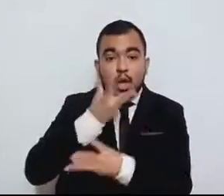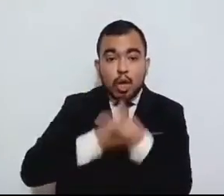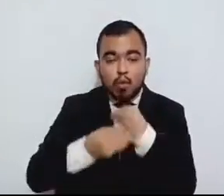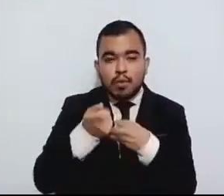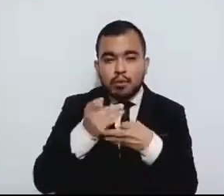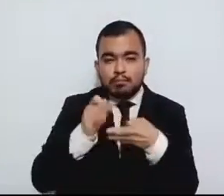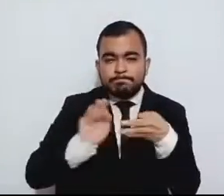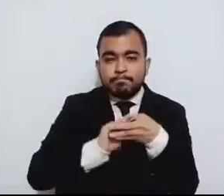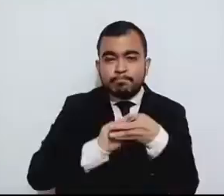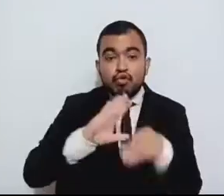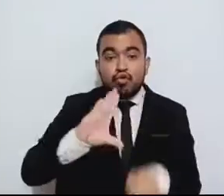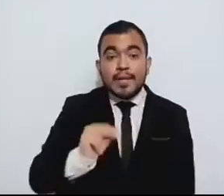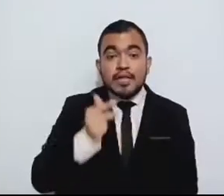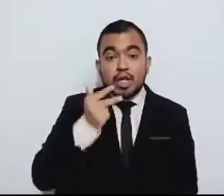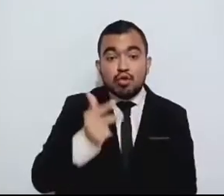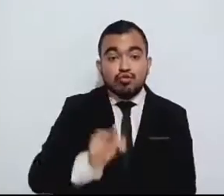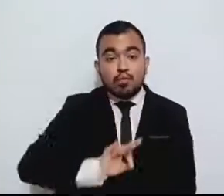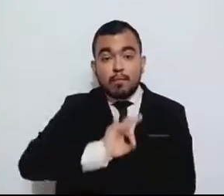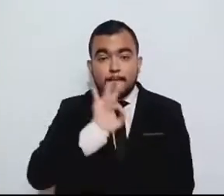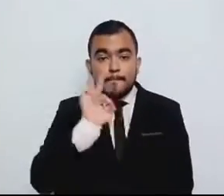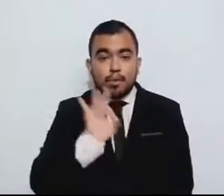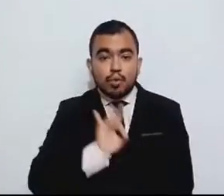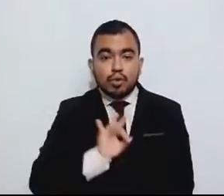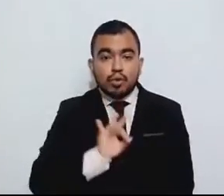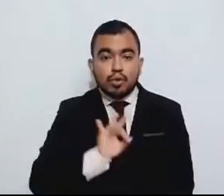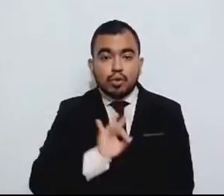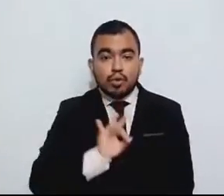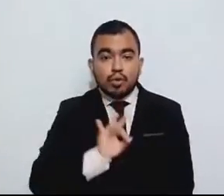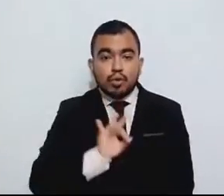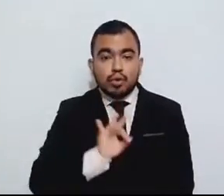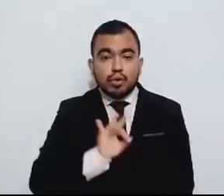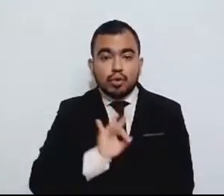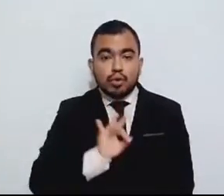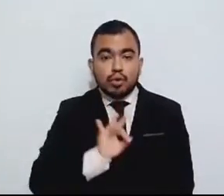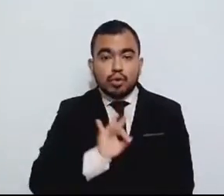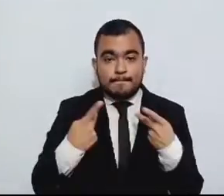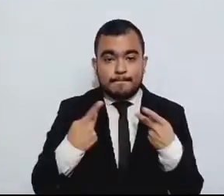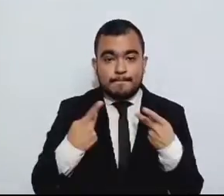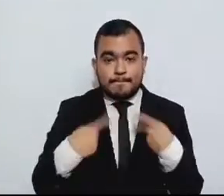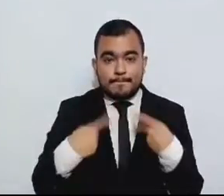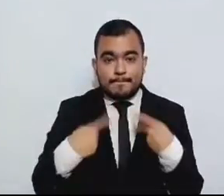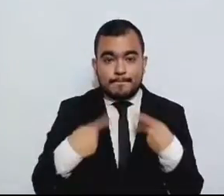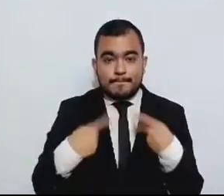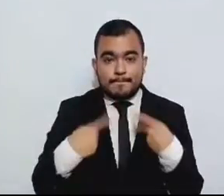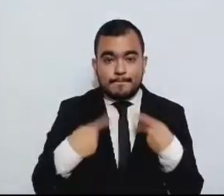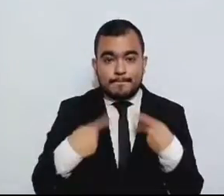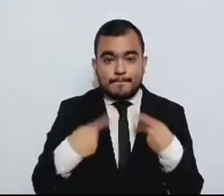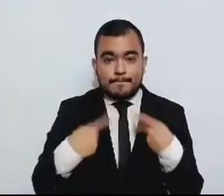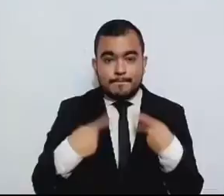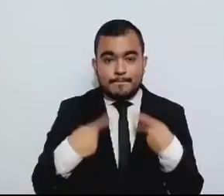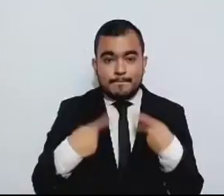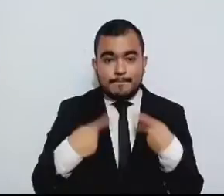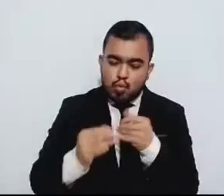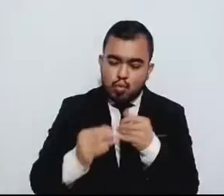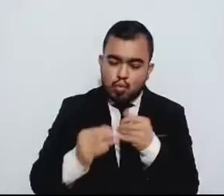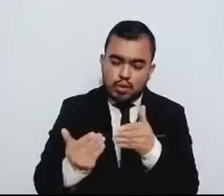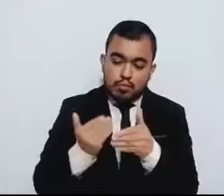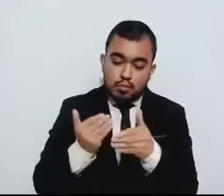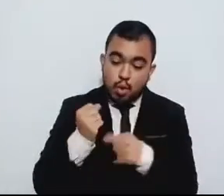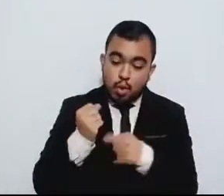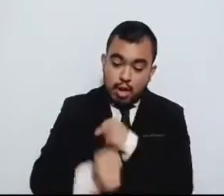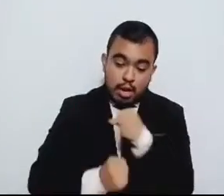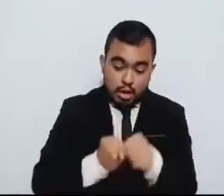ciento de la población afectada. En los últimos años y meses, el Estado de México ha presenciado diversos